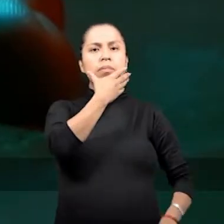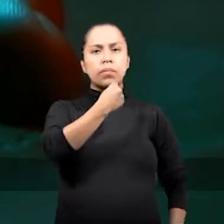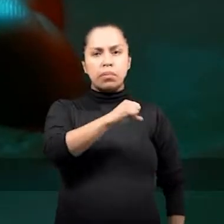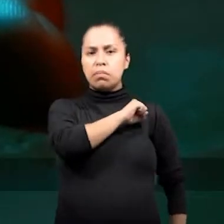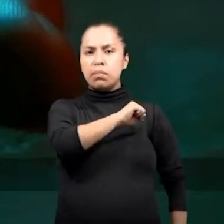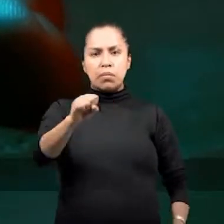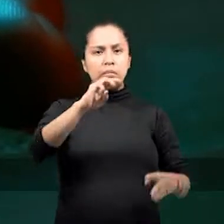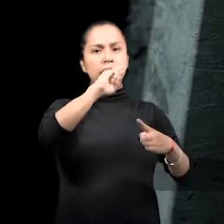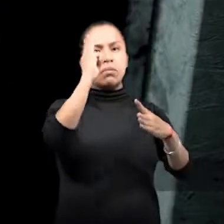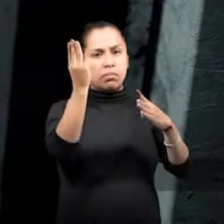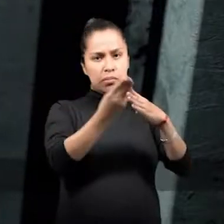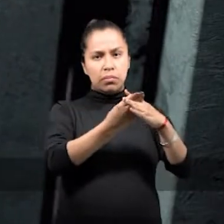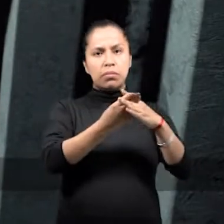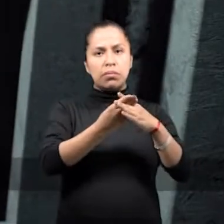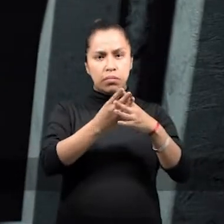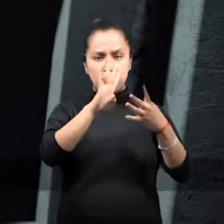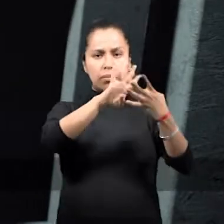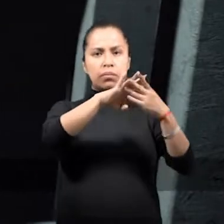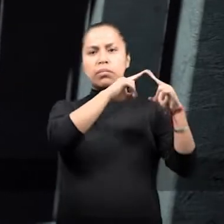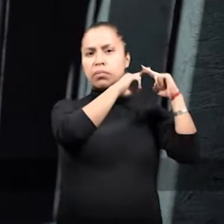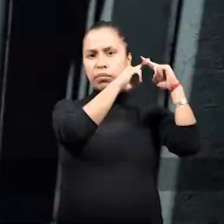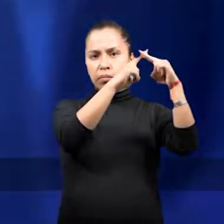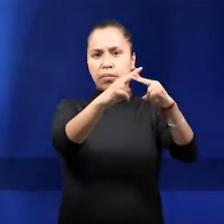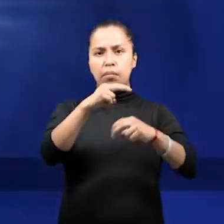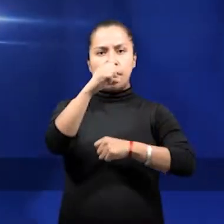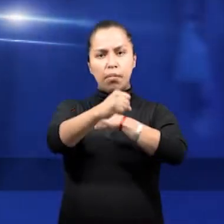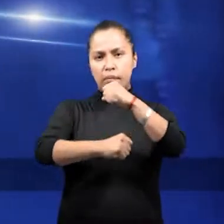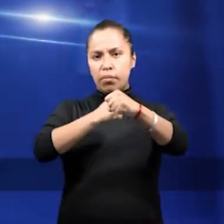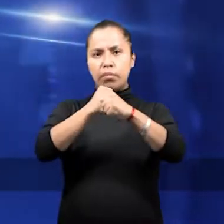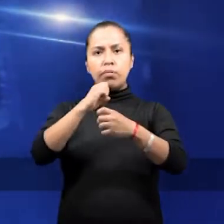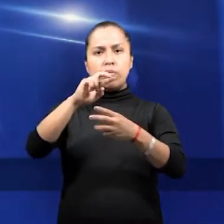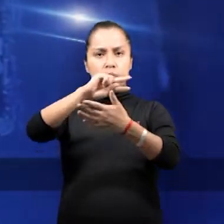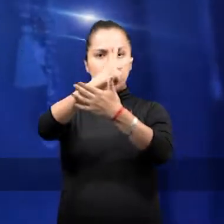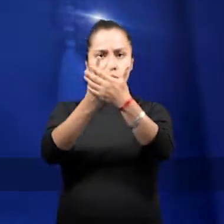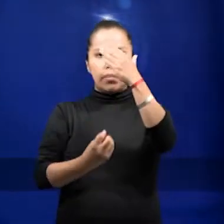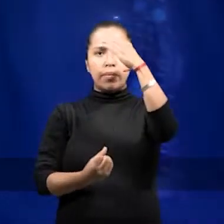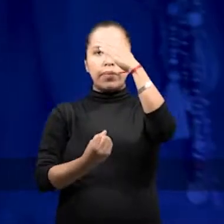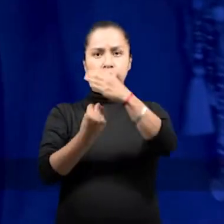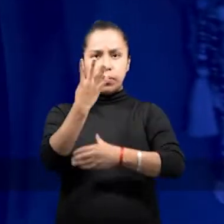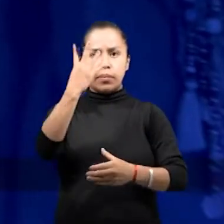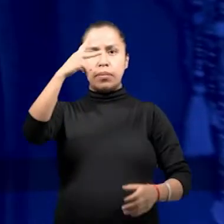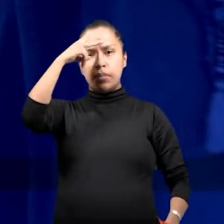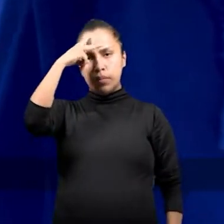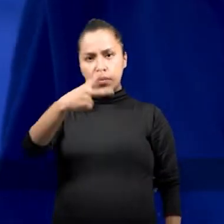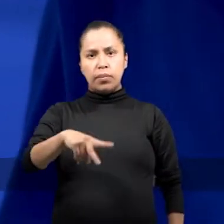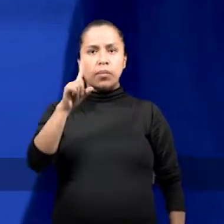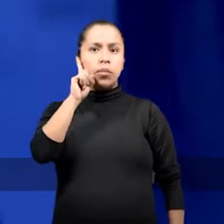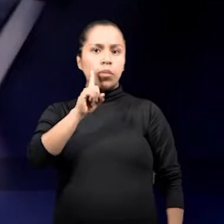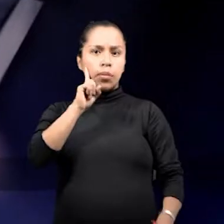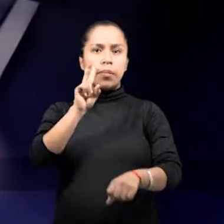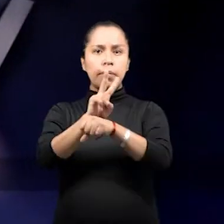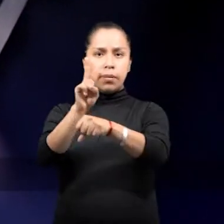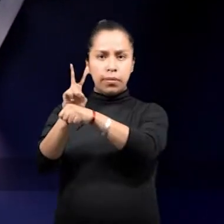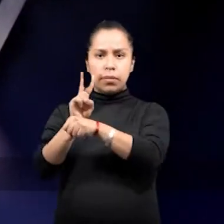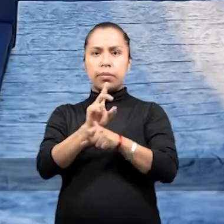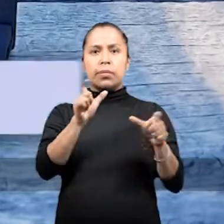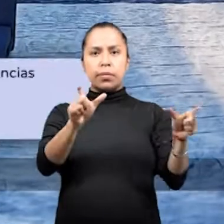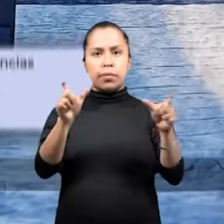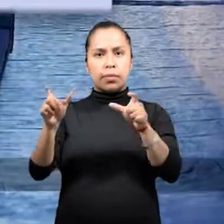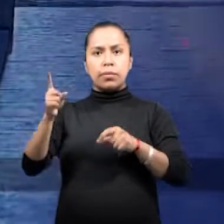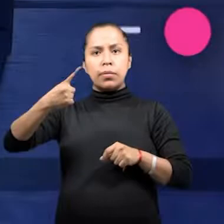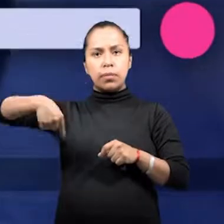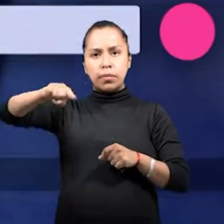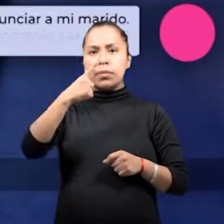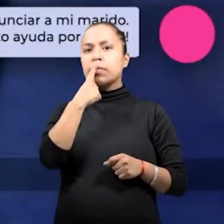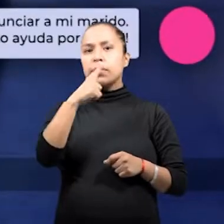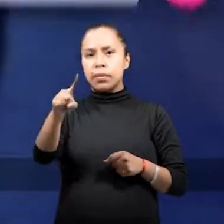feminicidios, cadena perpetua a los culpables. Crearemos Prodemo, protección de los derechos de las mujeres, que en tiempo real podrá recibir denuncias